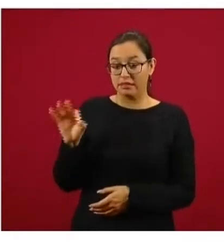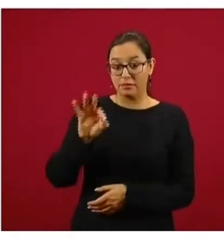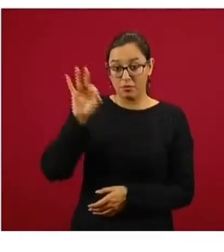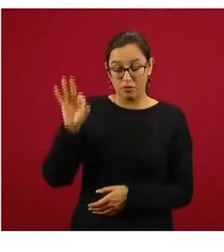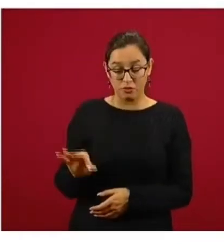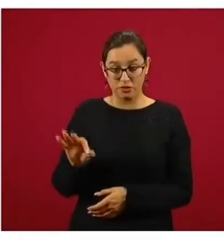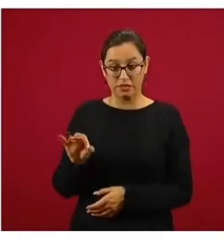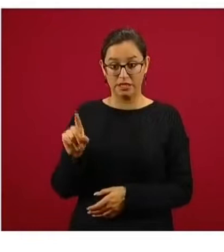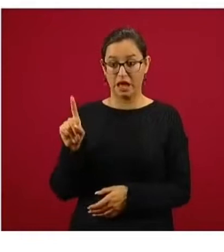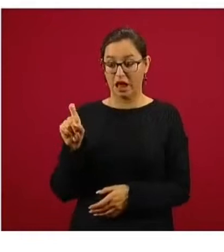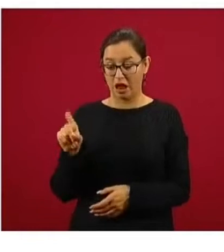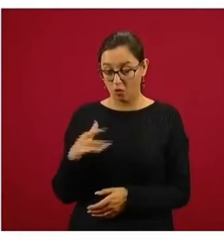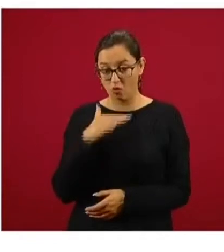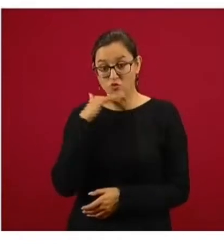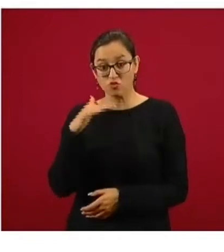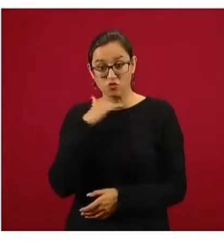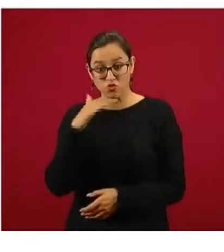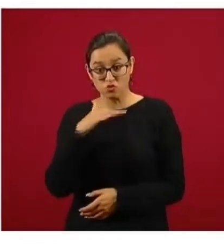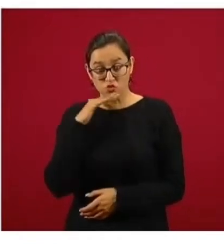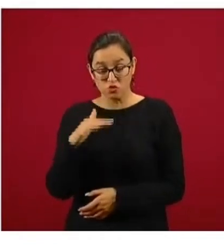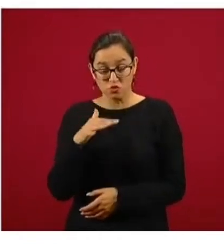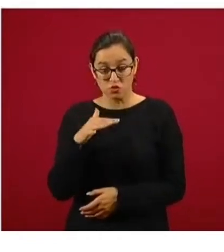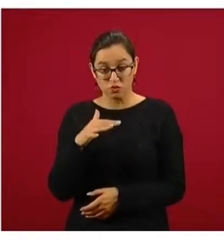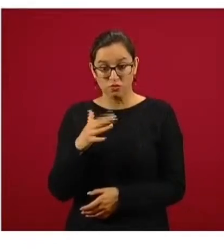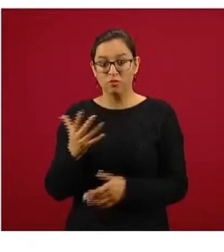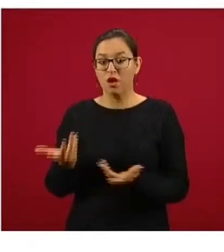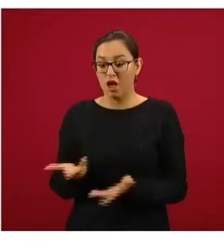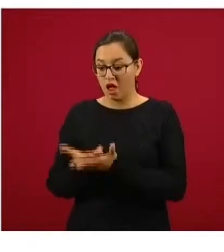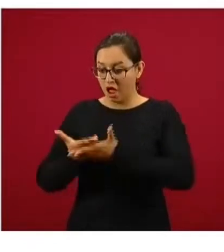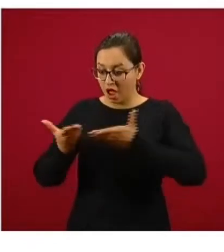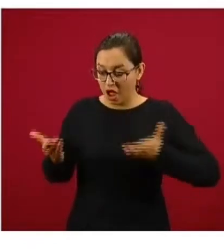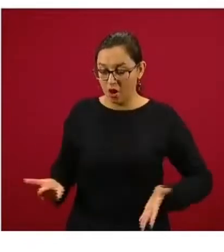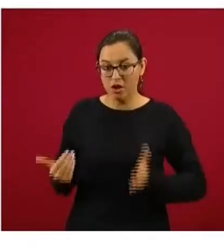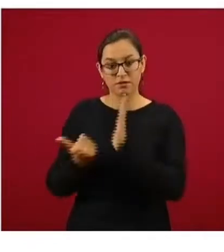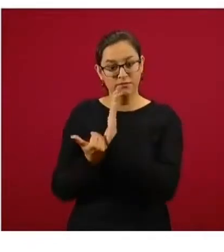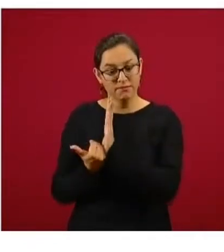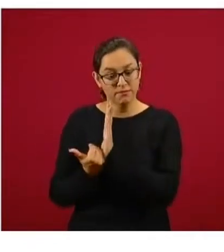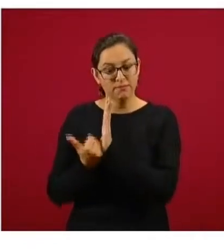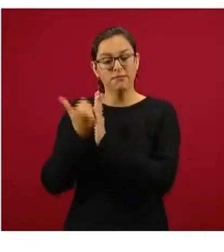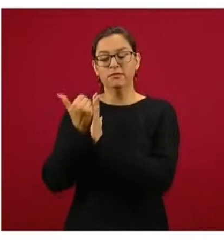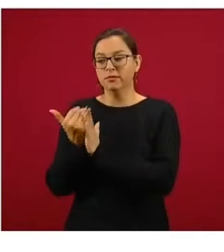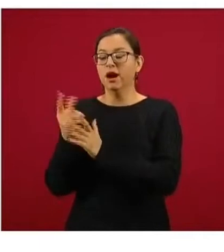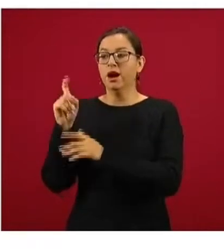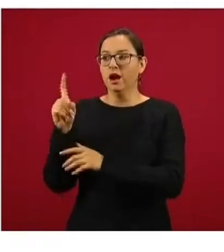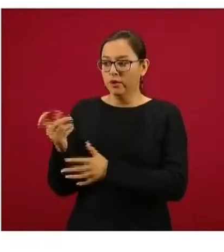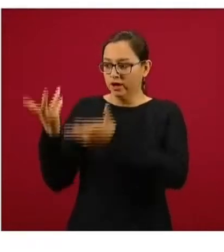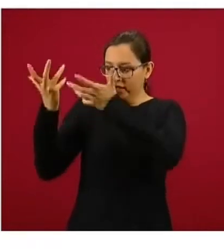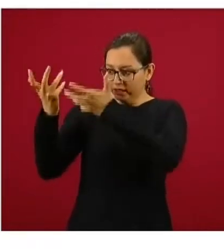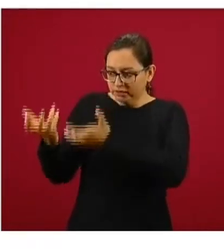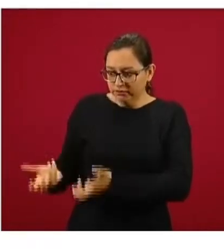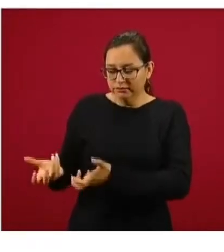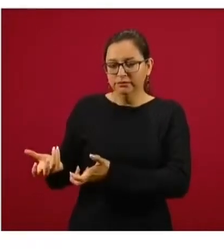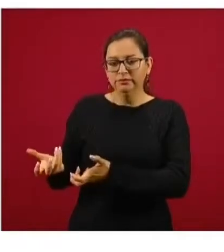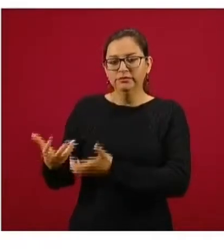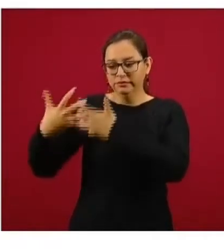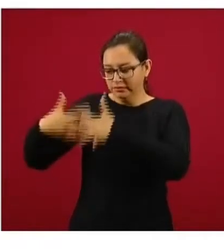drenaje y de tratamiento de agua. Se incrementa la cobertura de tratamiento, se capta mucho más agua en